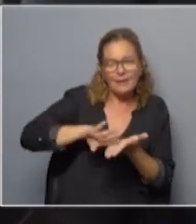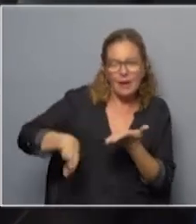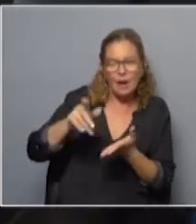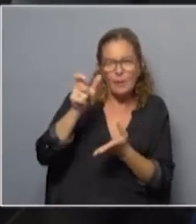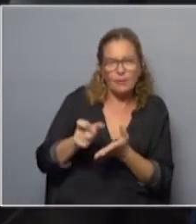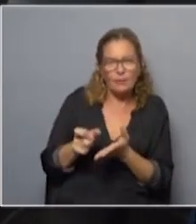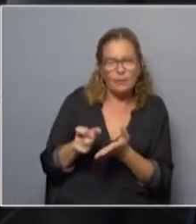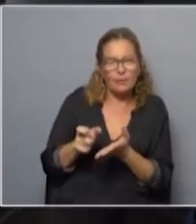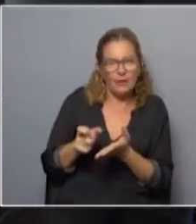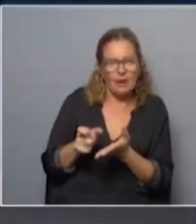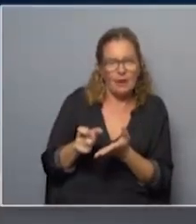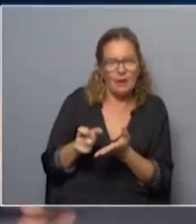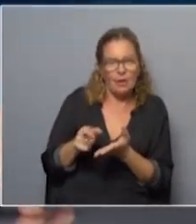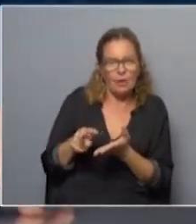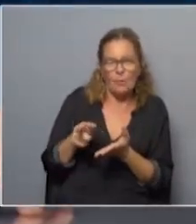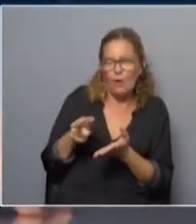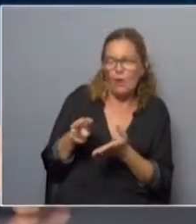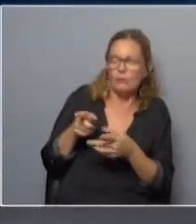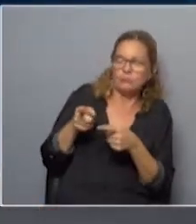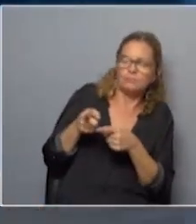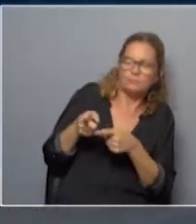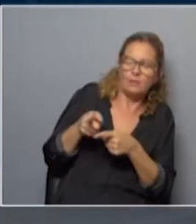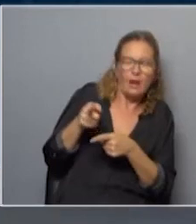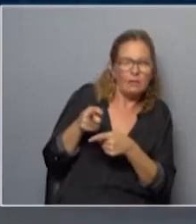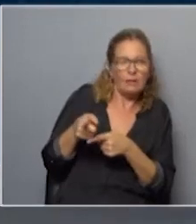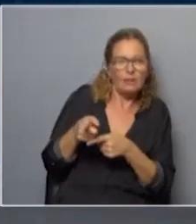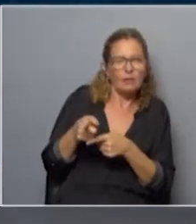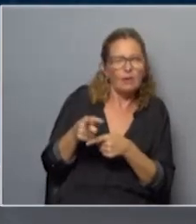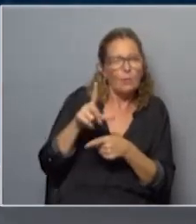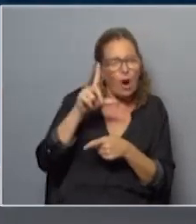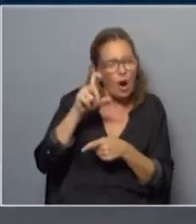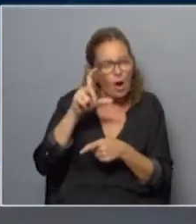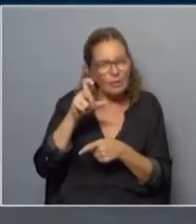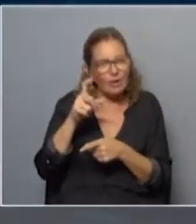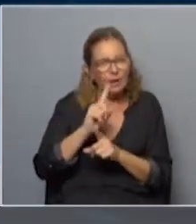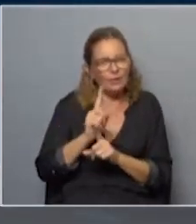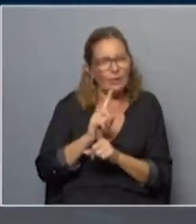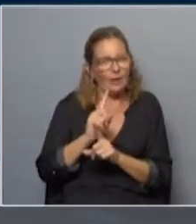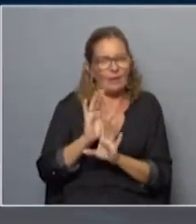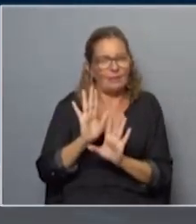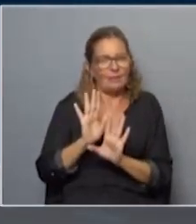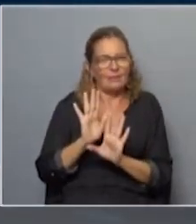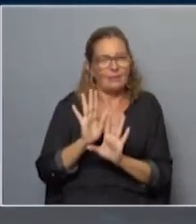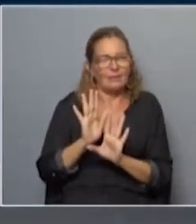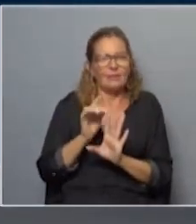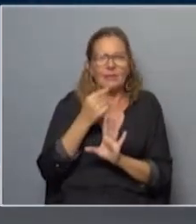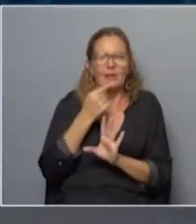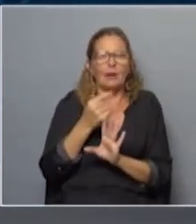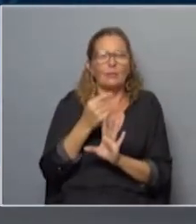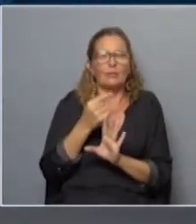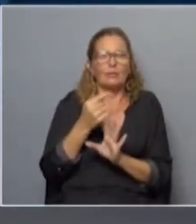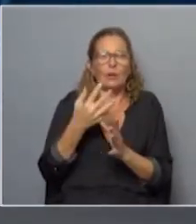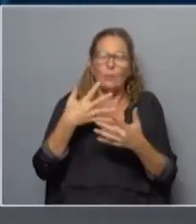a demonizar al otro, a estigmatizar al otro y a una lógica que no es la lógica, digamos, de